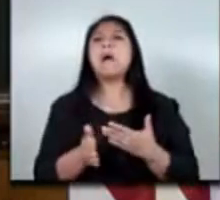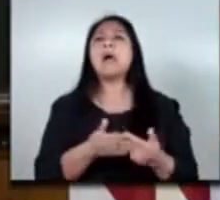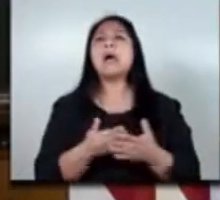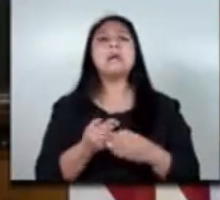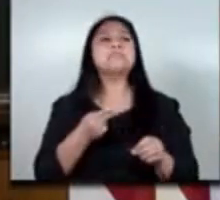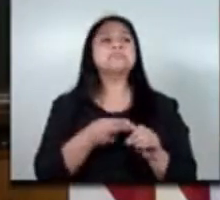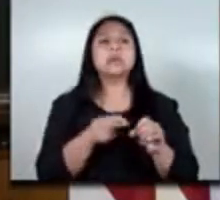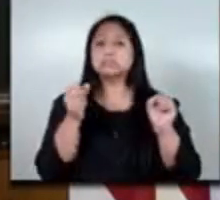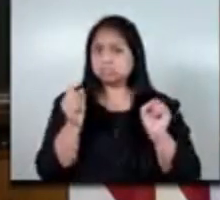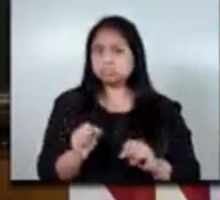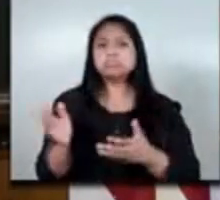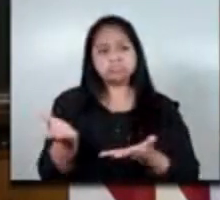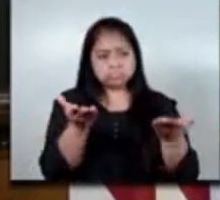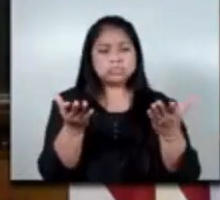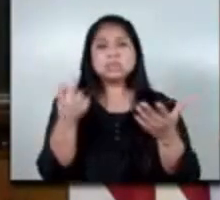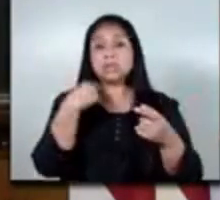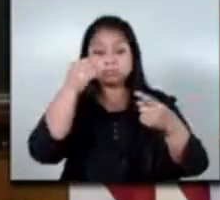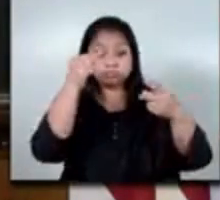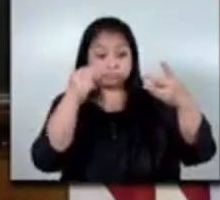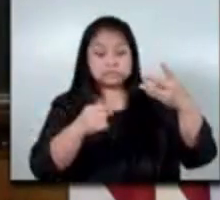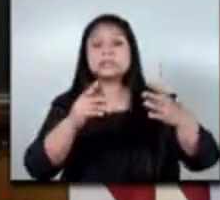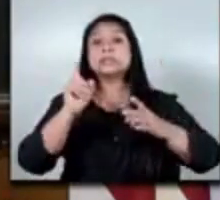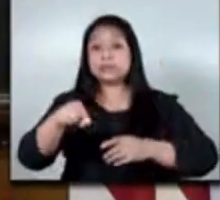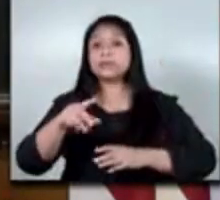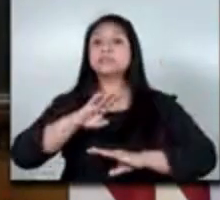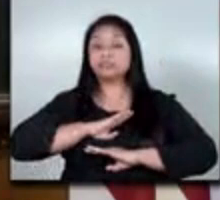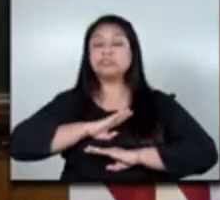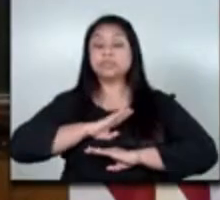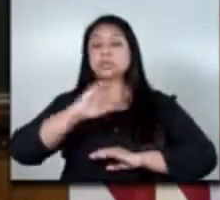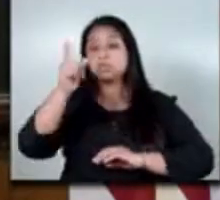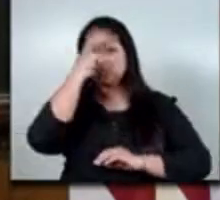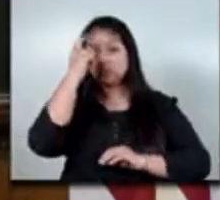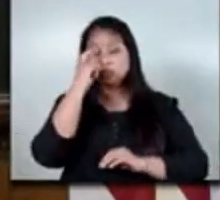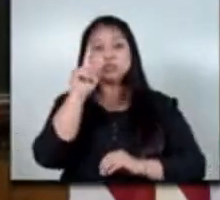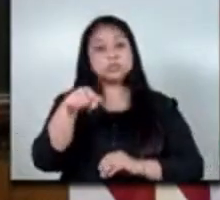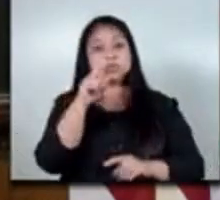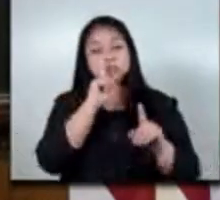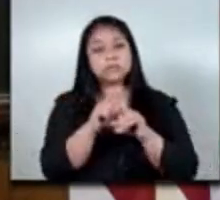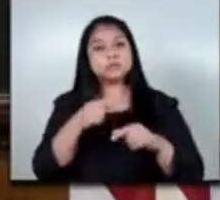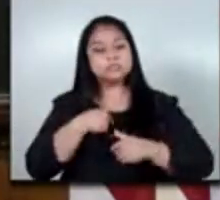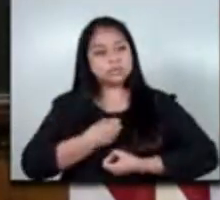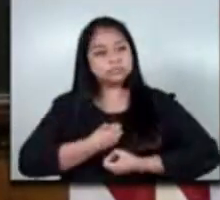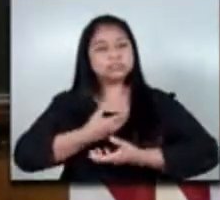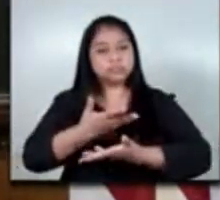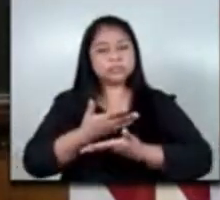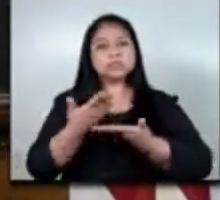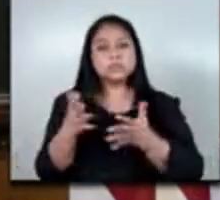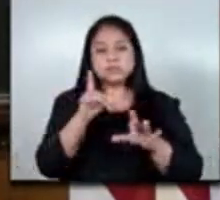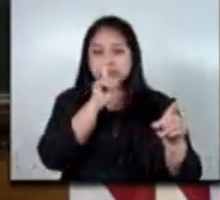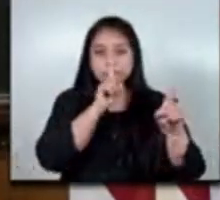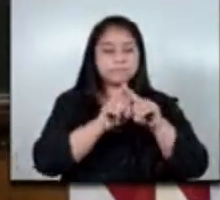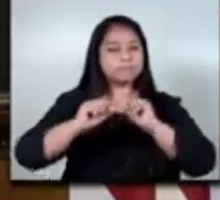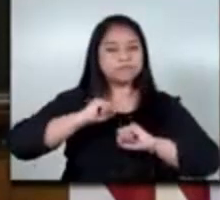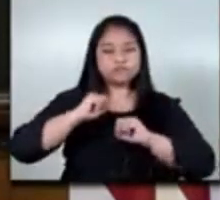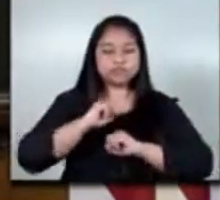aplicar media vez tenga todos los requisitos y es un trabajo que media vez uno esté dispuesto a sacarlo adelante y dispuesto a